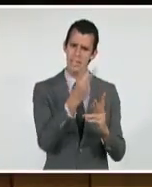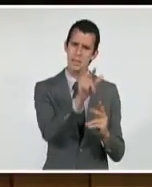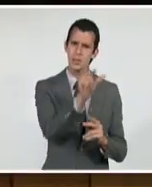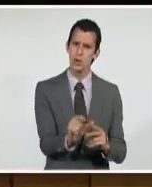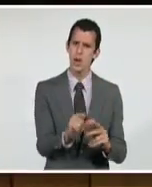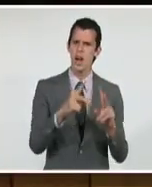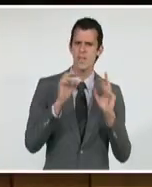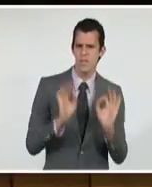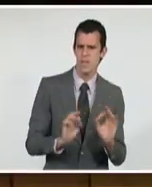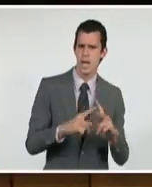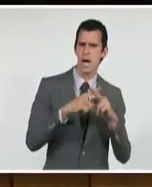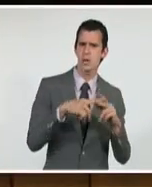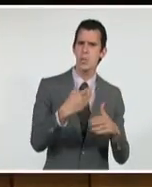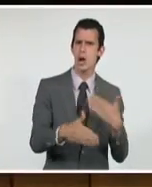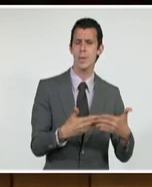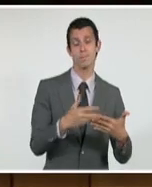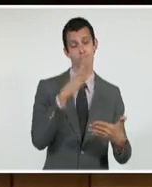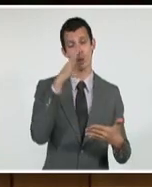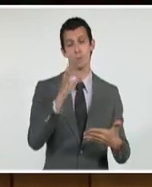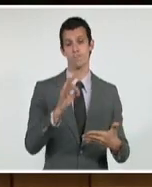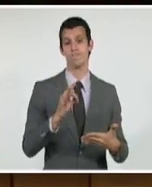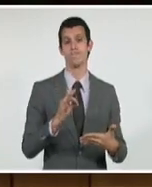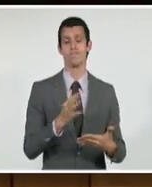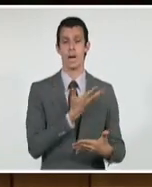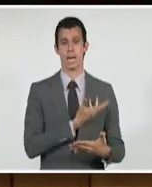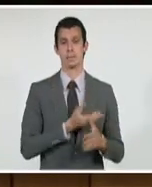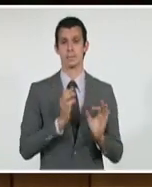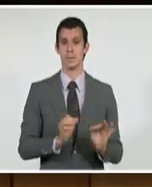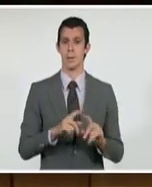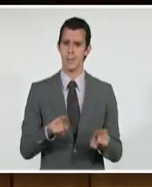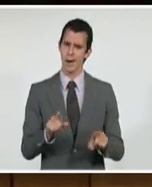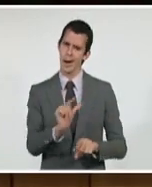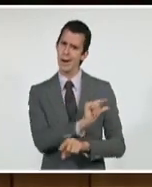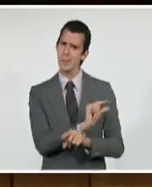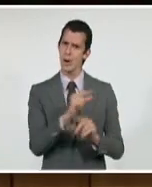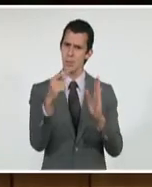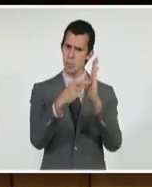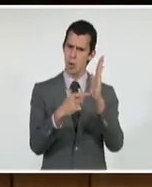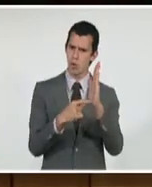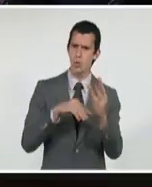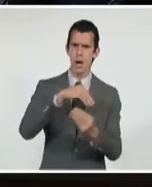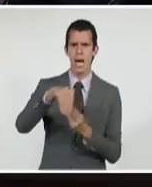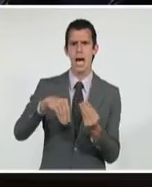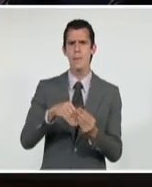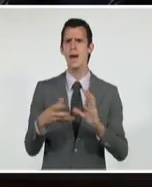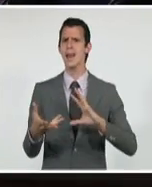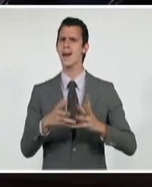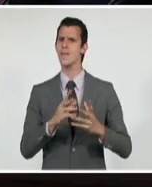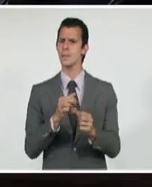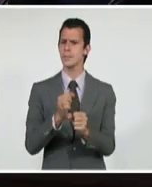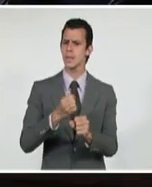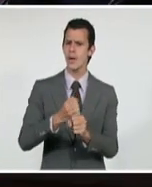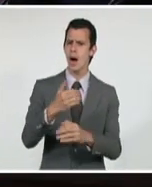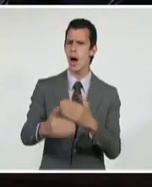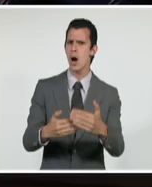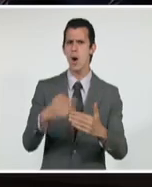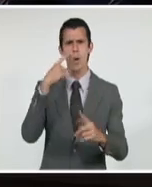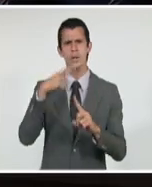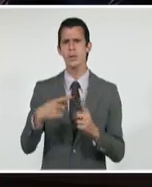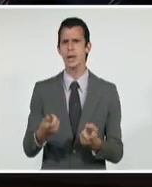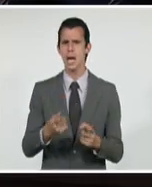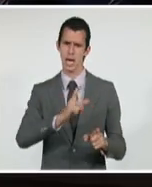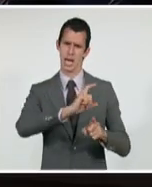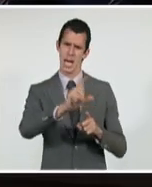Ante ello explicó las medidas que se adoptaron recientemente para avanzar en la producción y comercialización de productos agropecuarios,